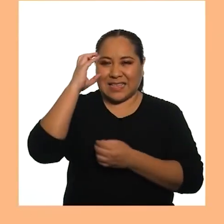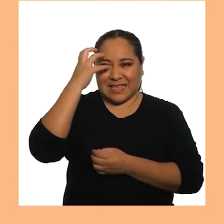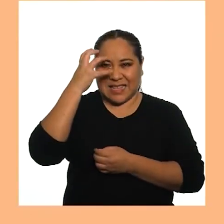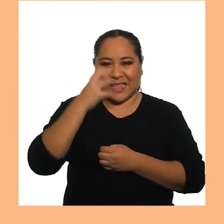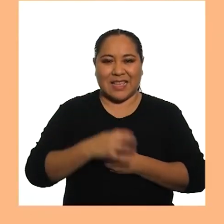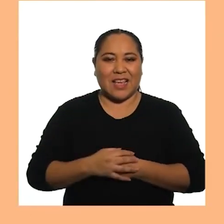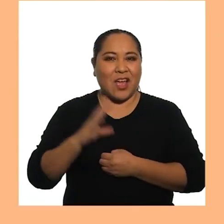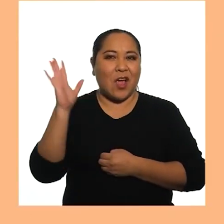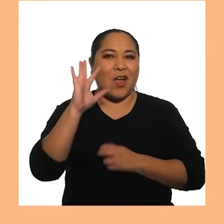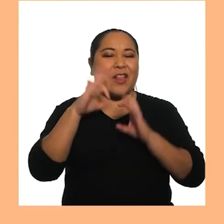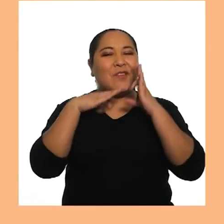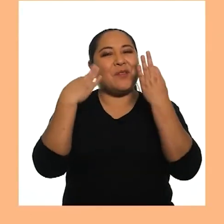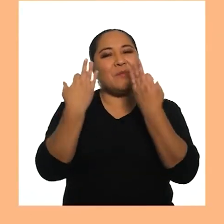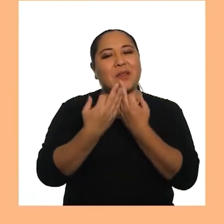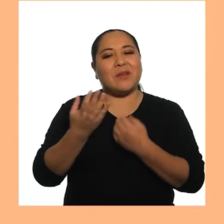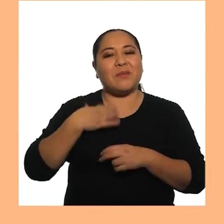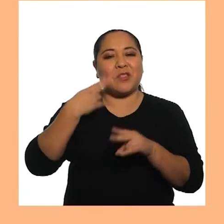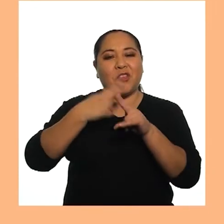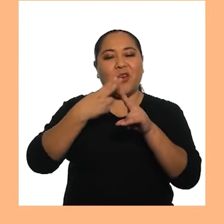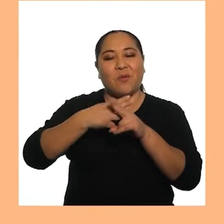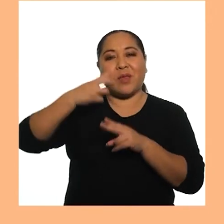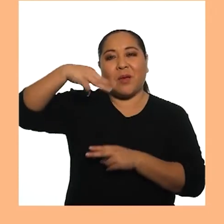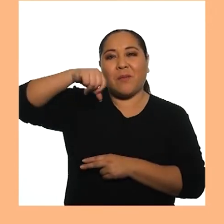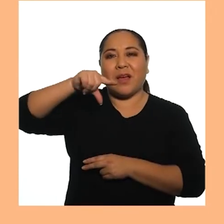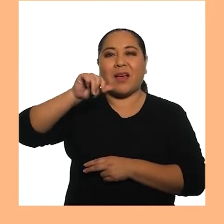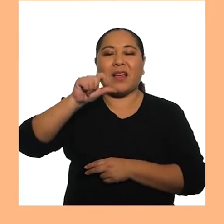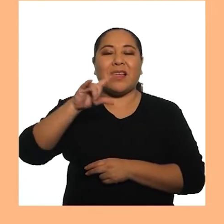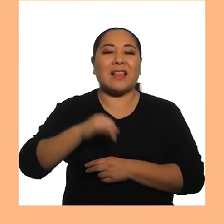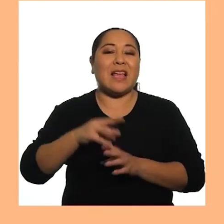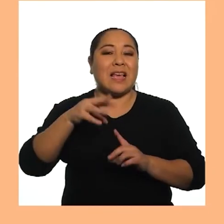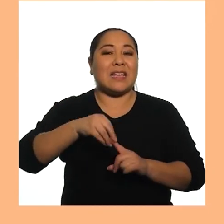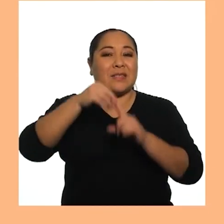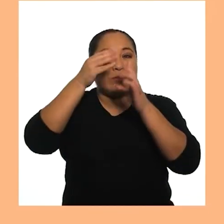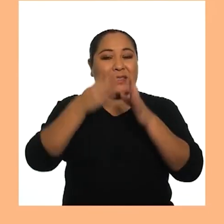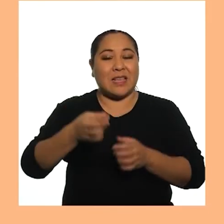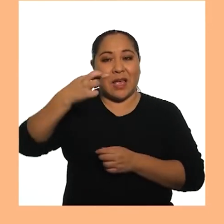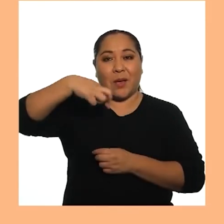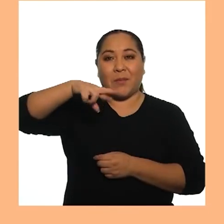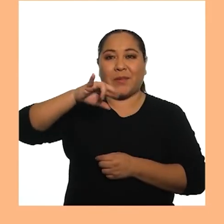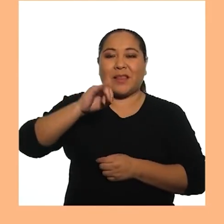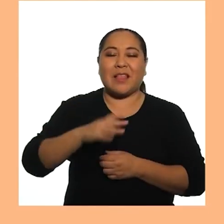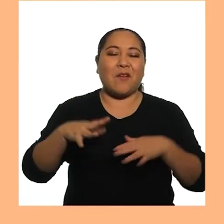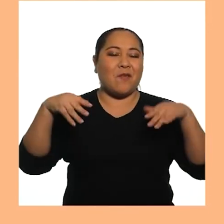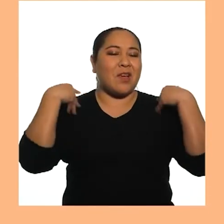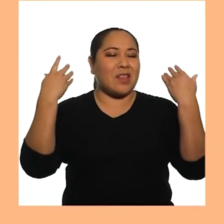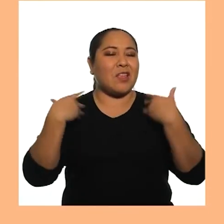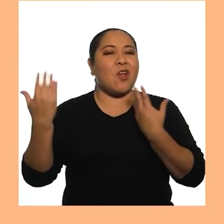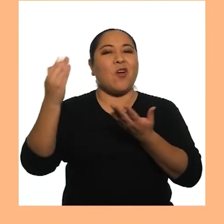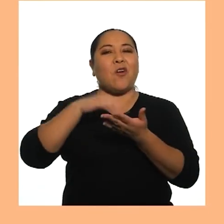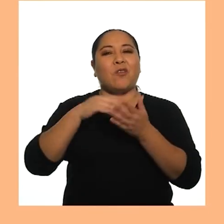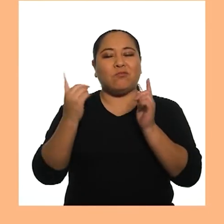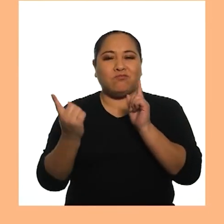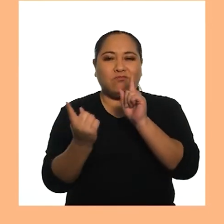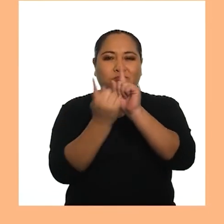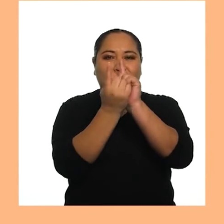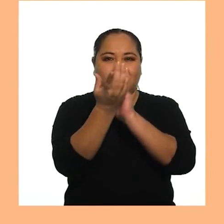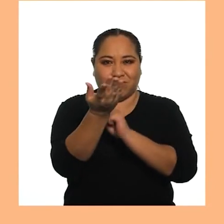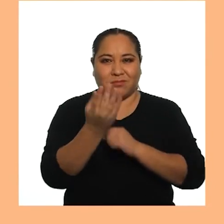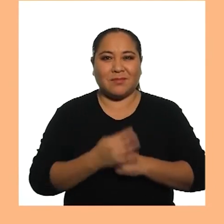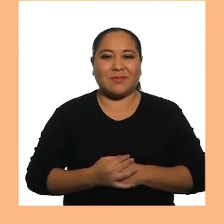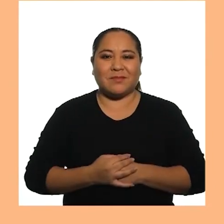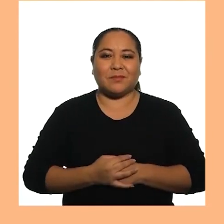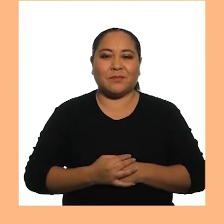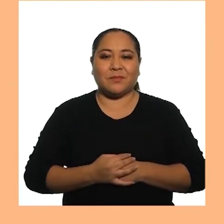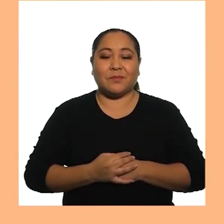Gracias Daniel Hola familias Soy Magali Meléndez Especialista Del Prite Estoy feliz De estar Nuevamente Con